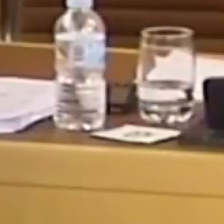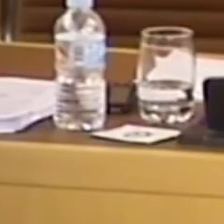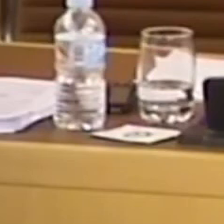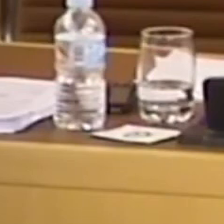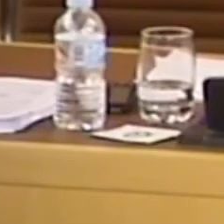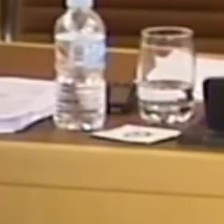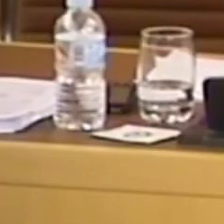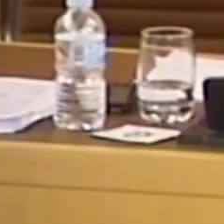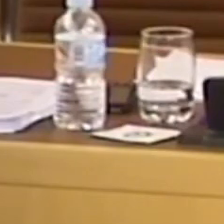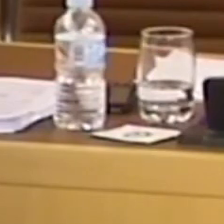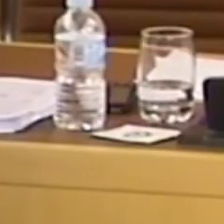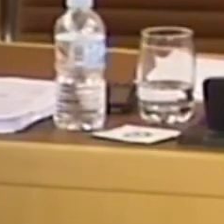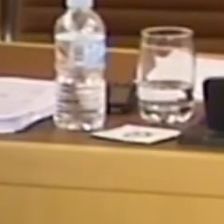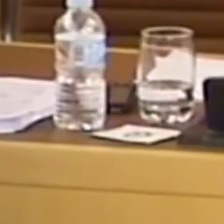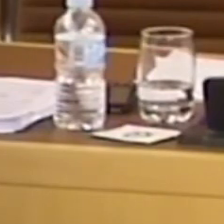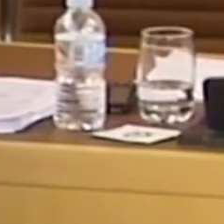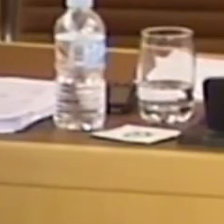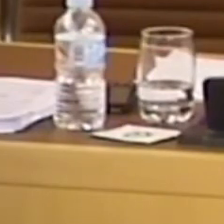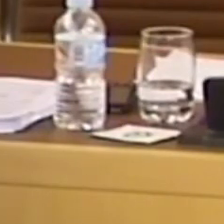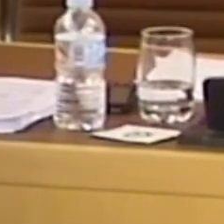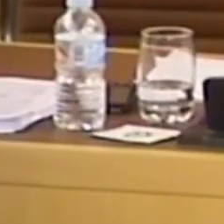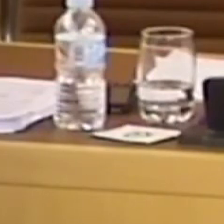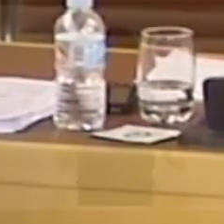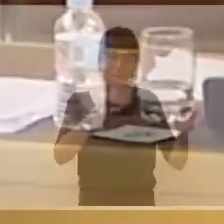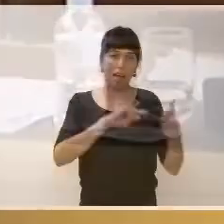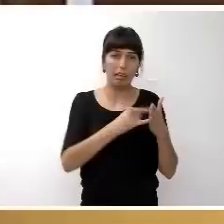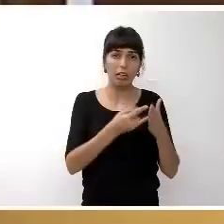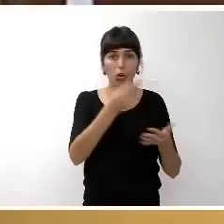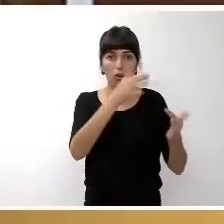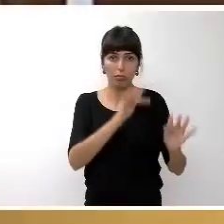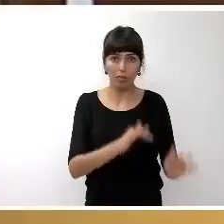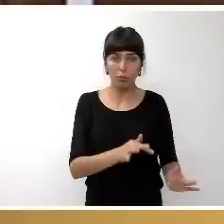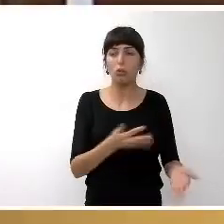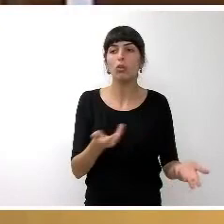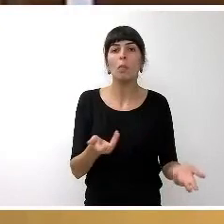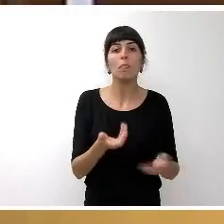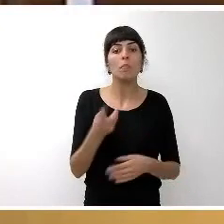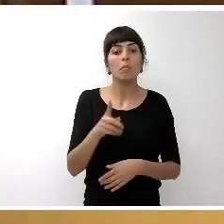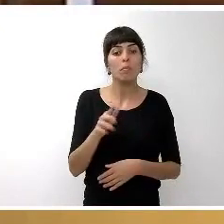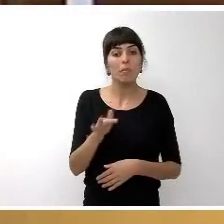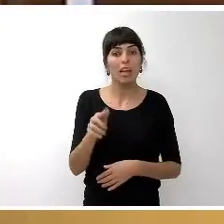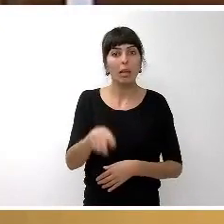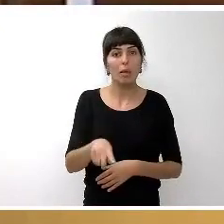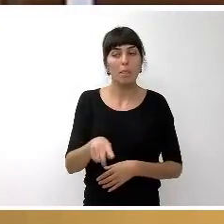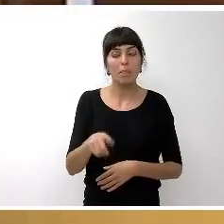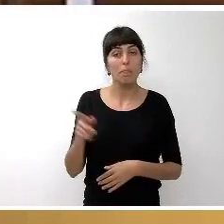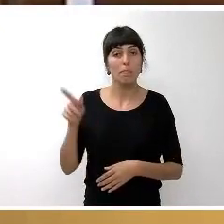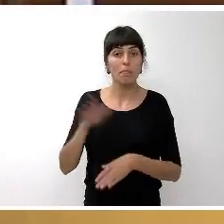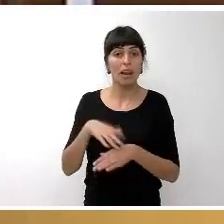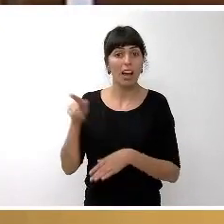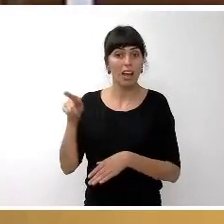cuestiones entiendo que se han producido en el debate más en el orden técnico y que explique el proceso de